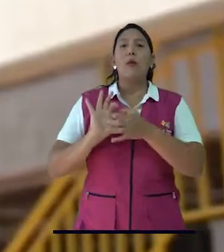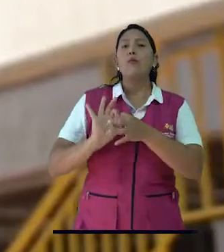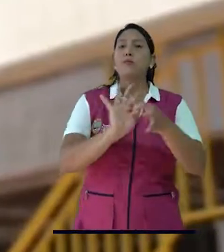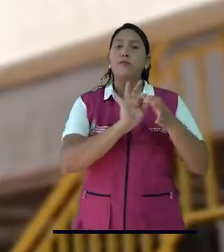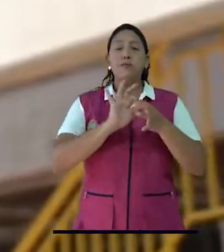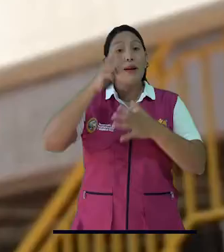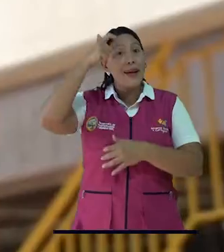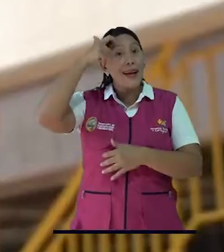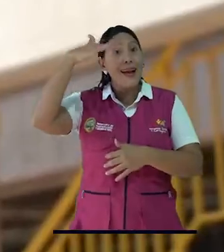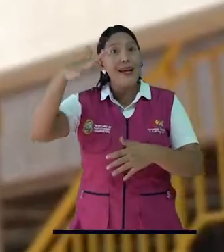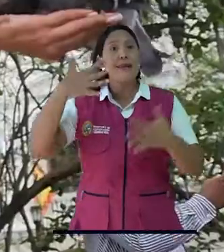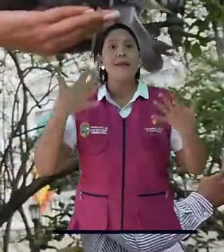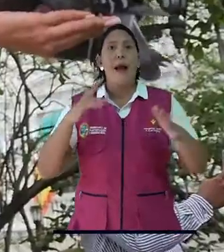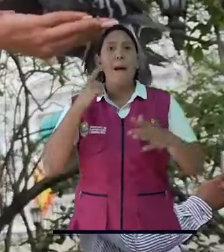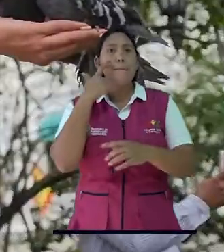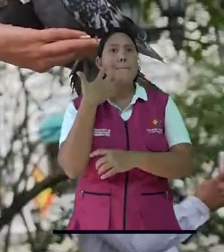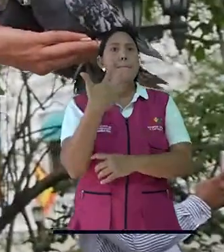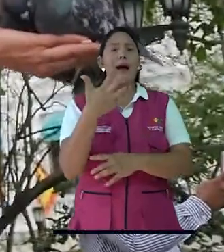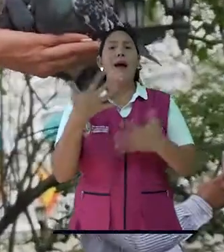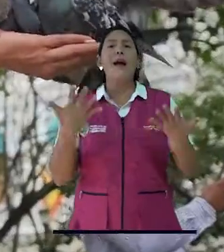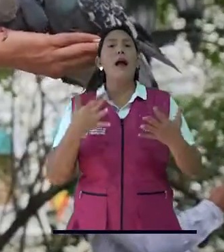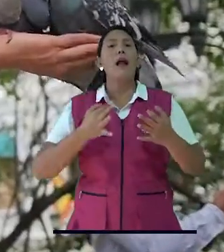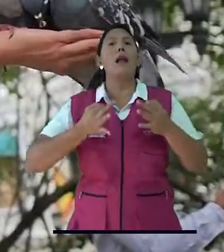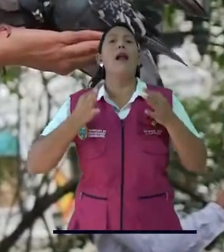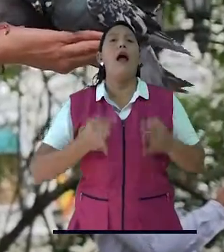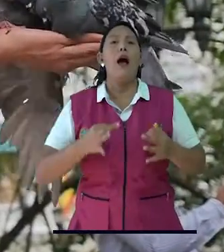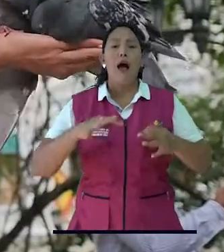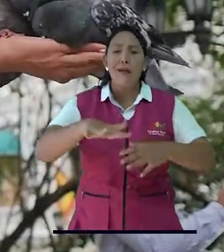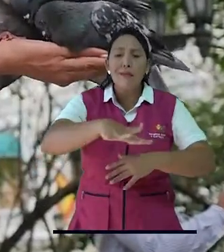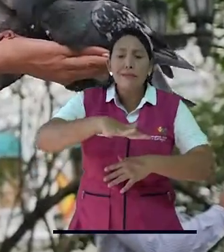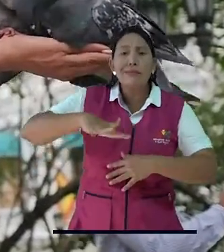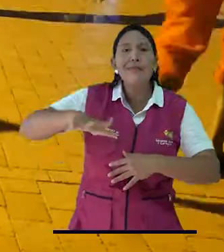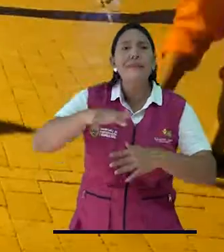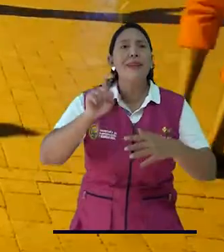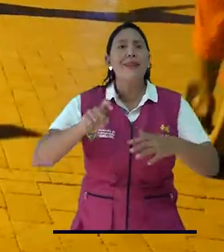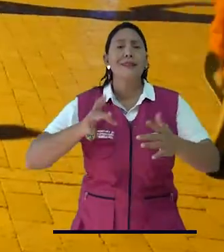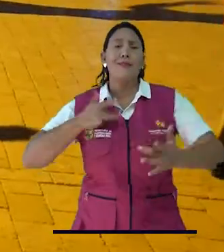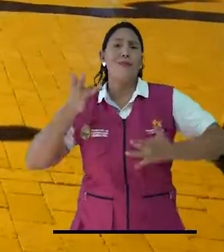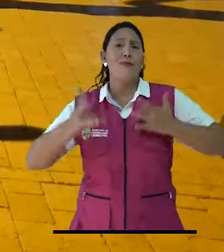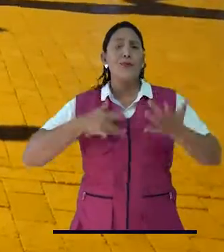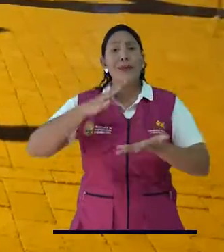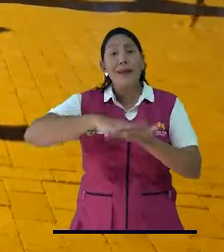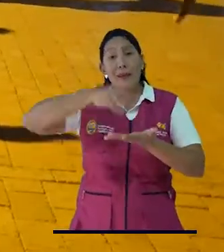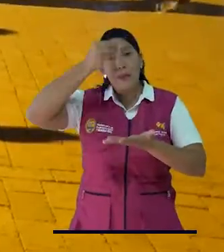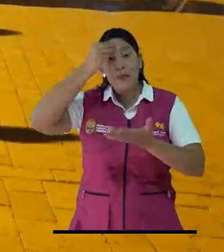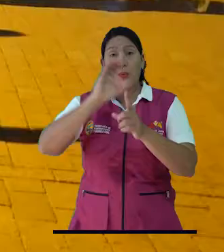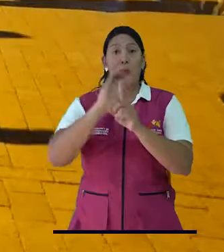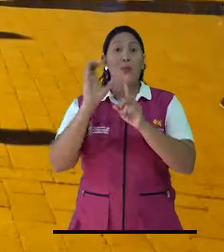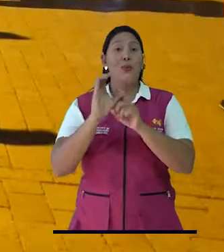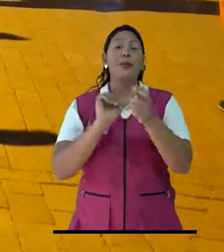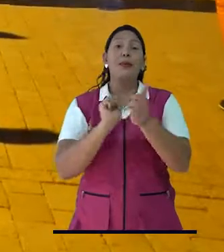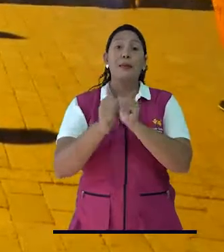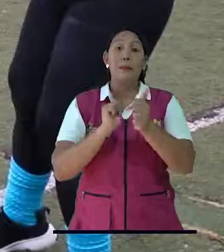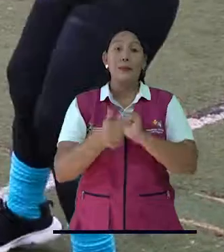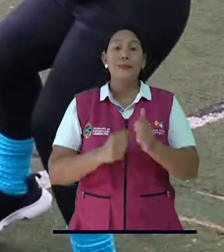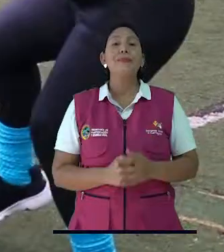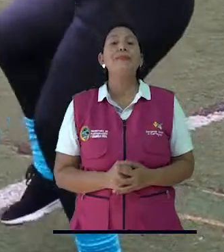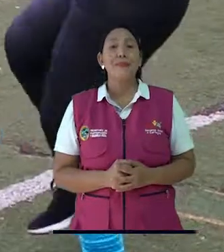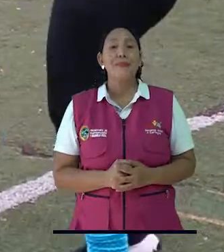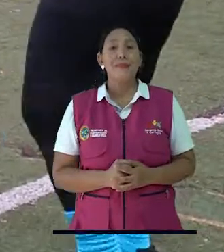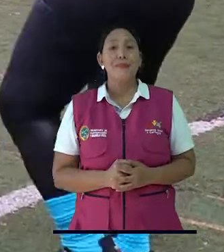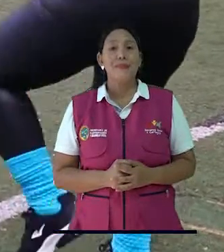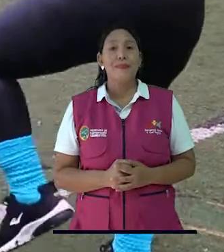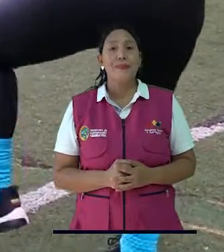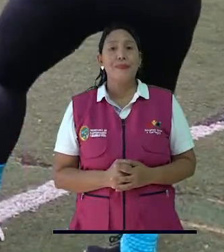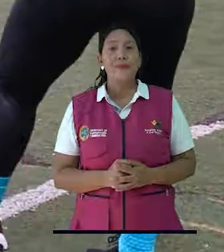salvemos juntos a Cartagena, emprendió para hacer realidad espacios de aprendizaje y desarrollo en cultura y deportes.